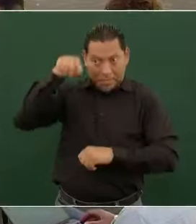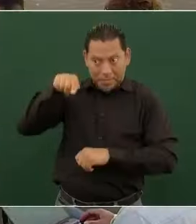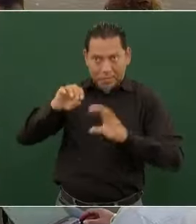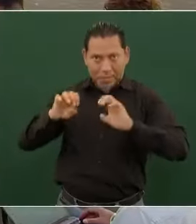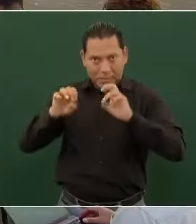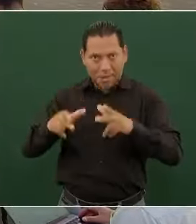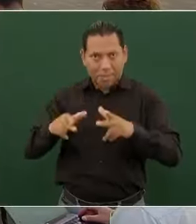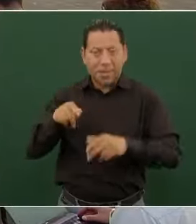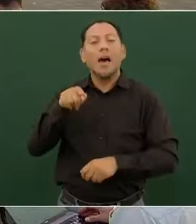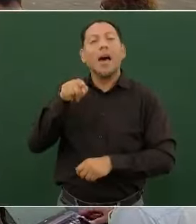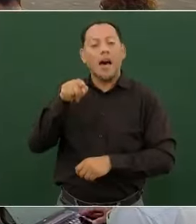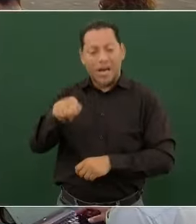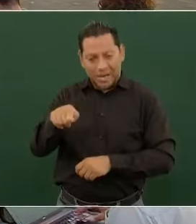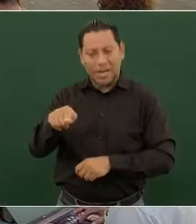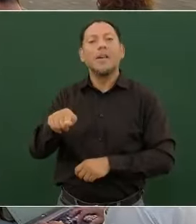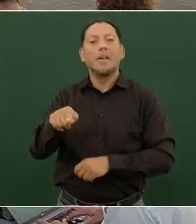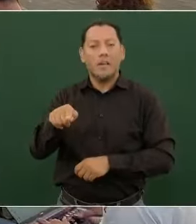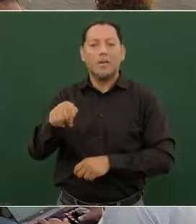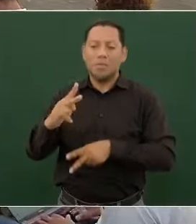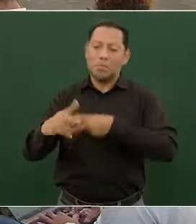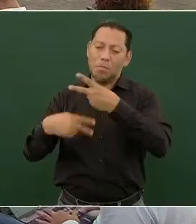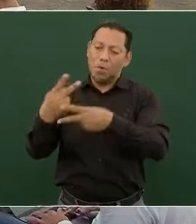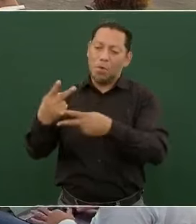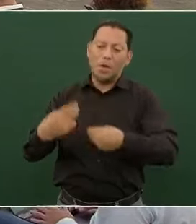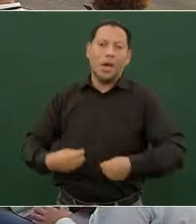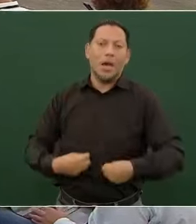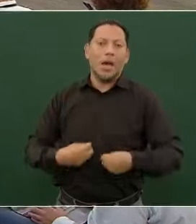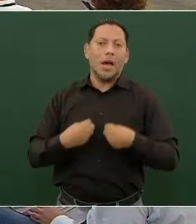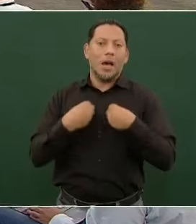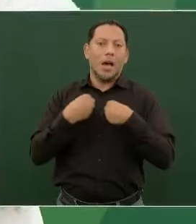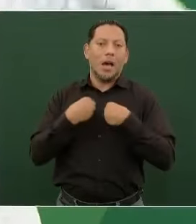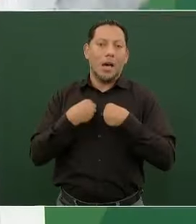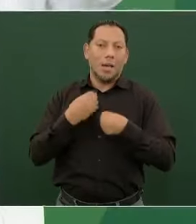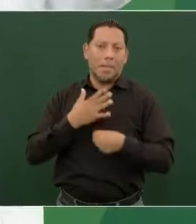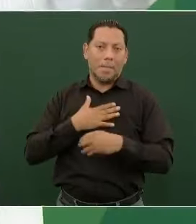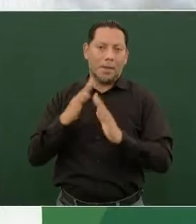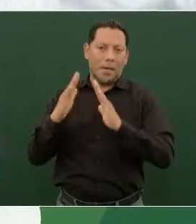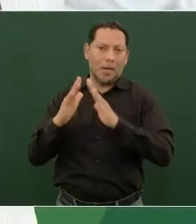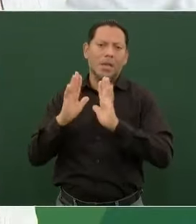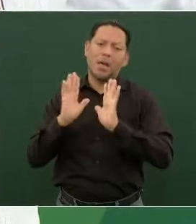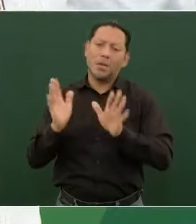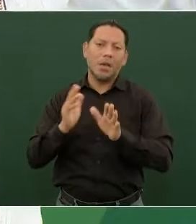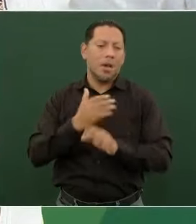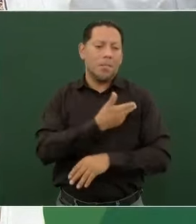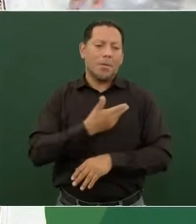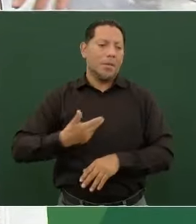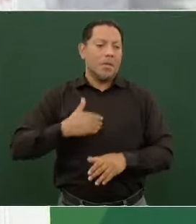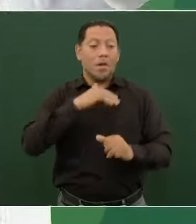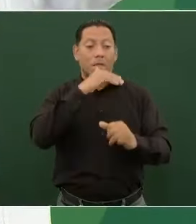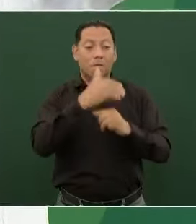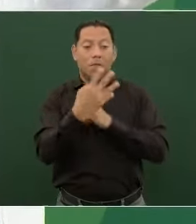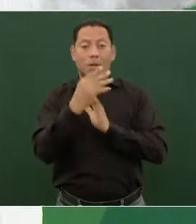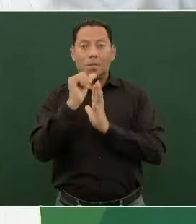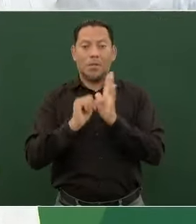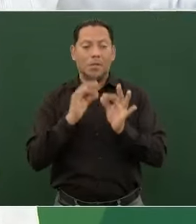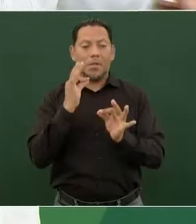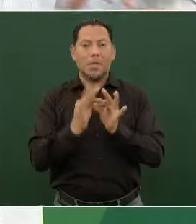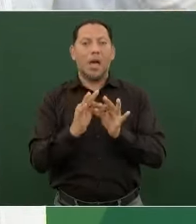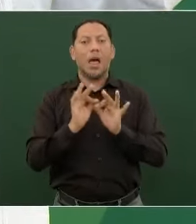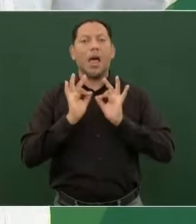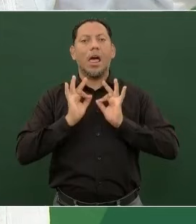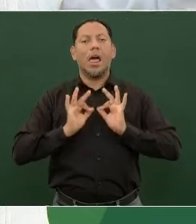Ahí vamos a vivir, ya me retiro, porque ya